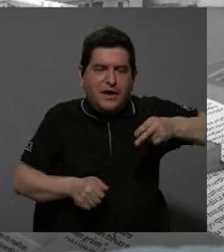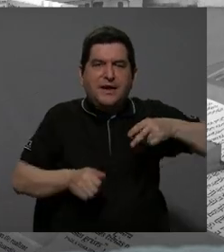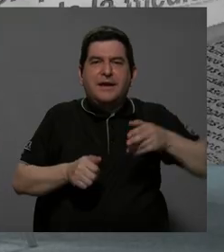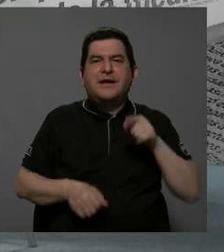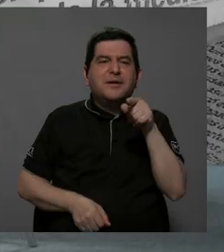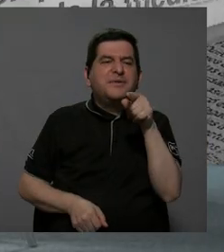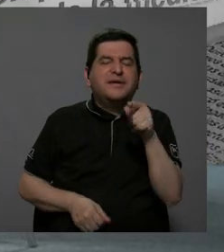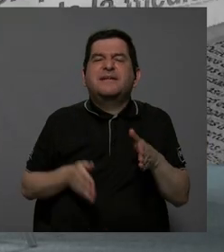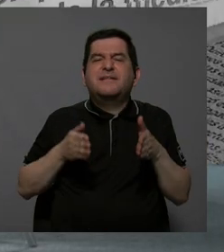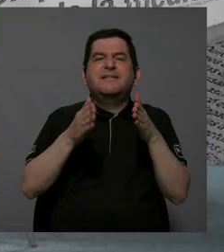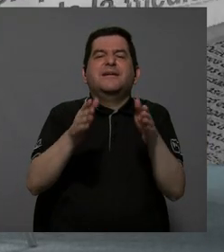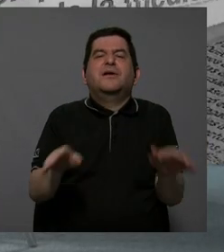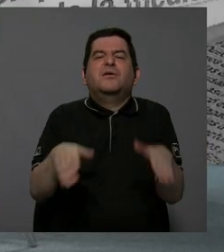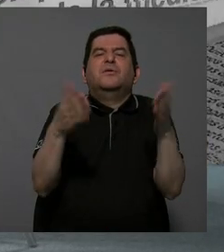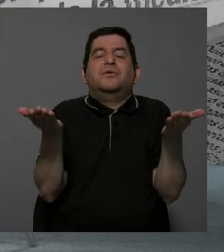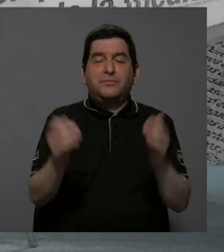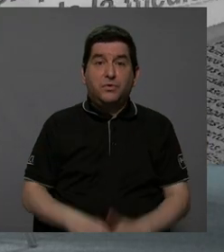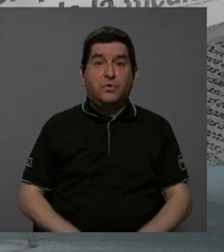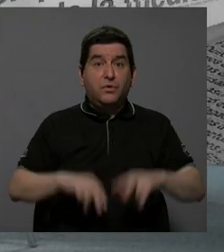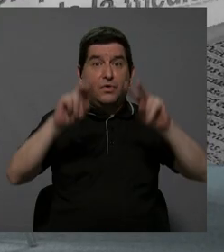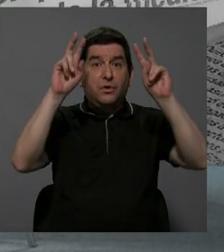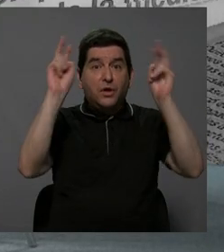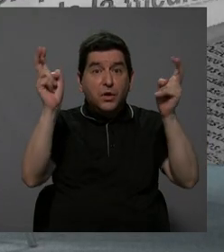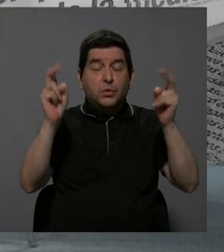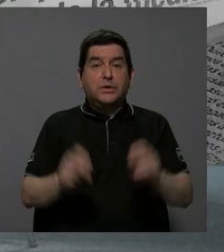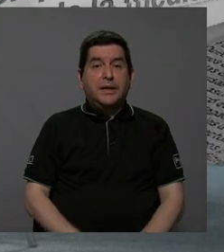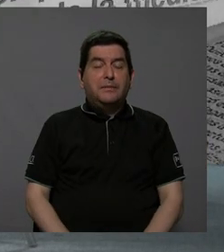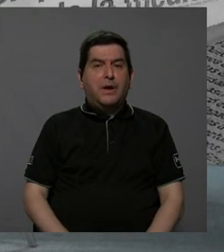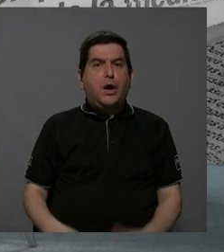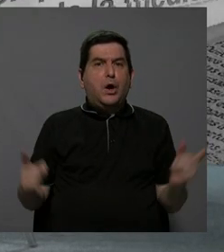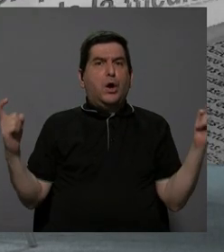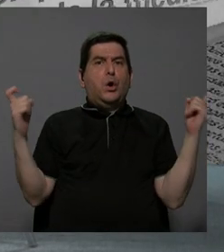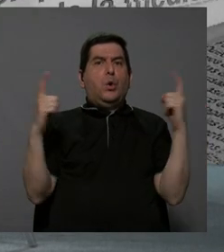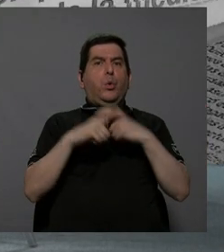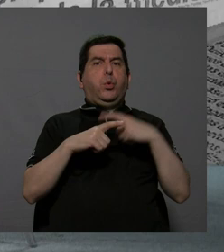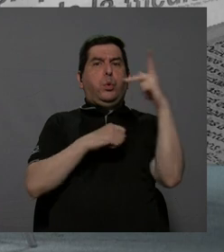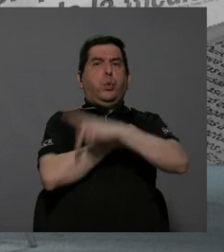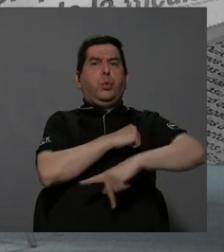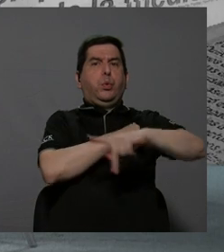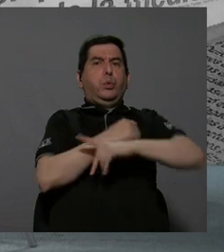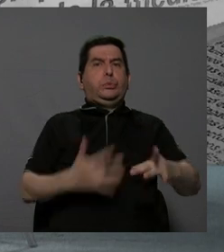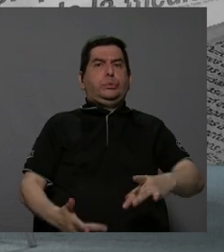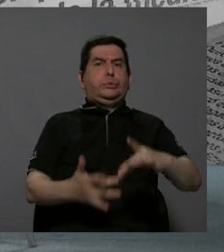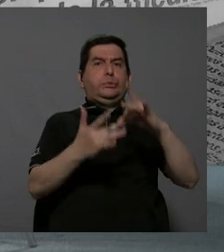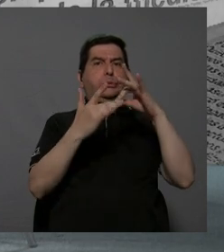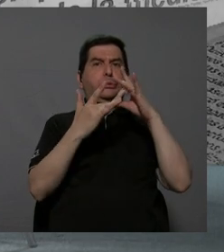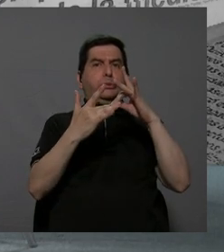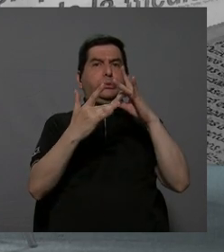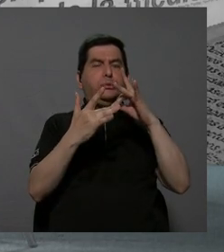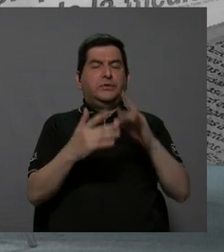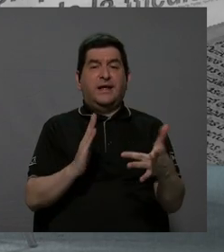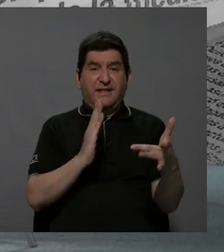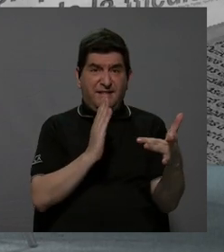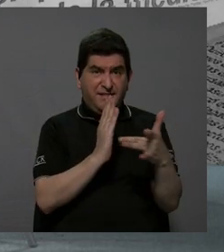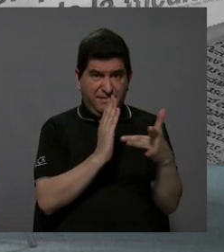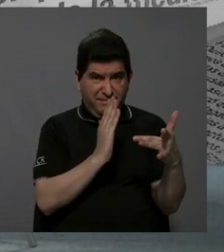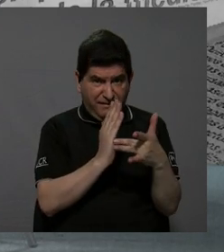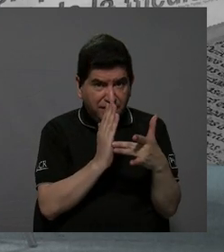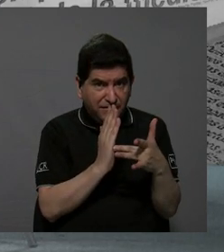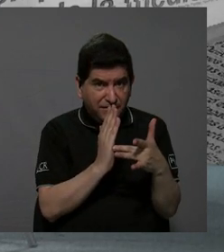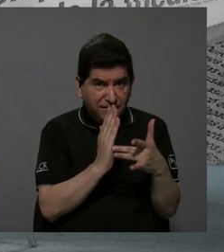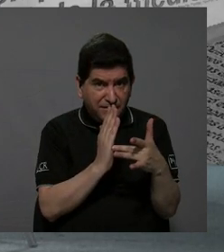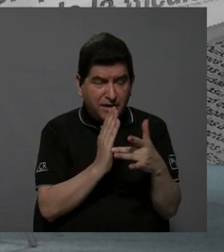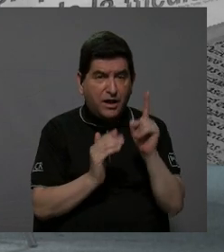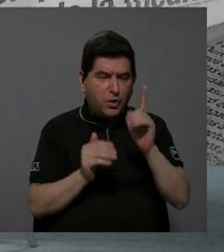Claro, en realidad es un tema sumamente complejo en nuestro país particularmente porque técnicamente una